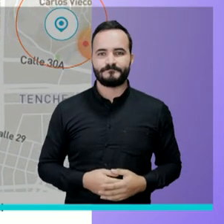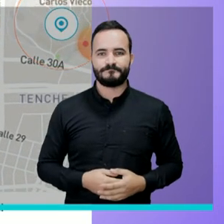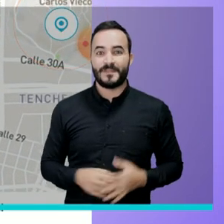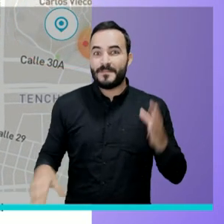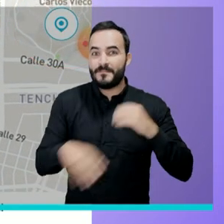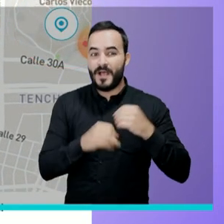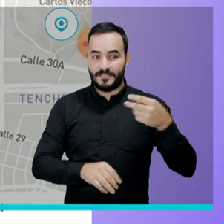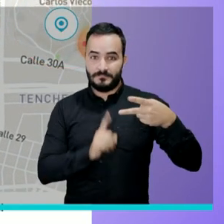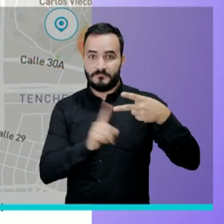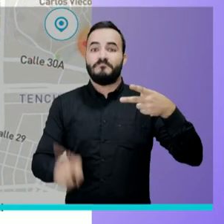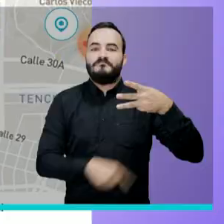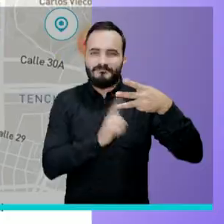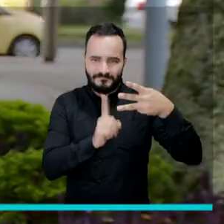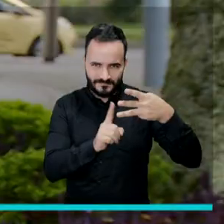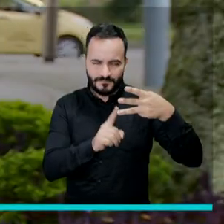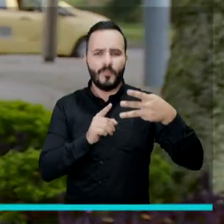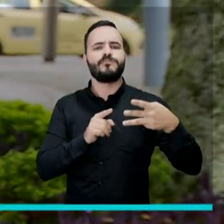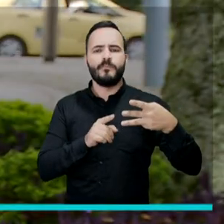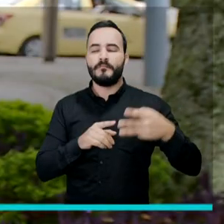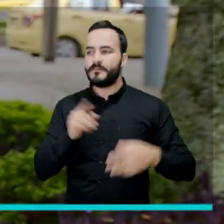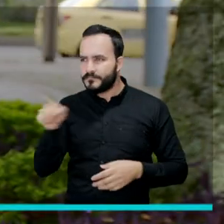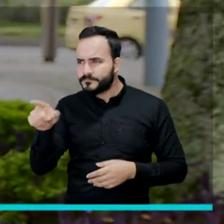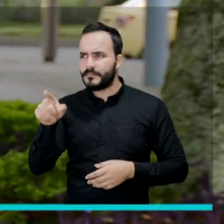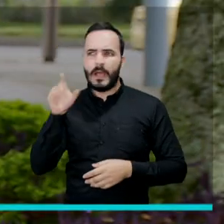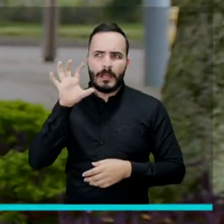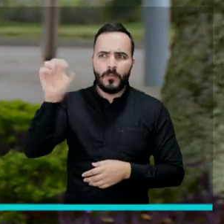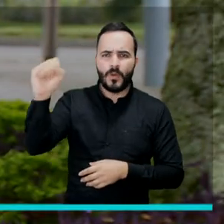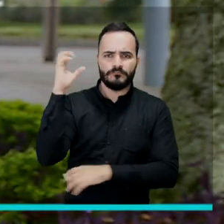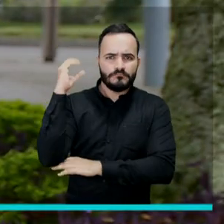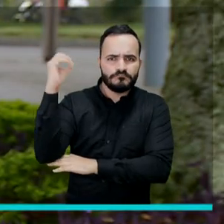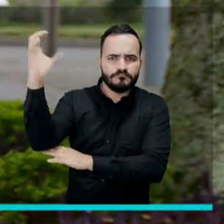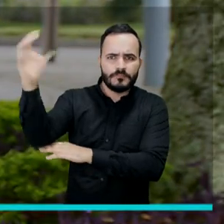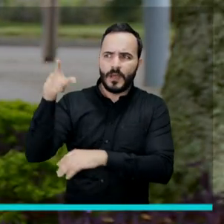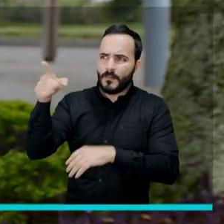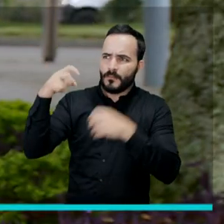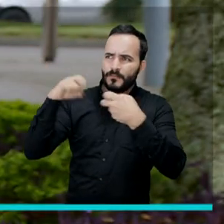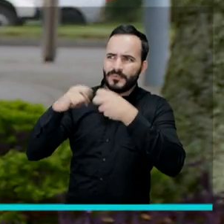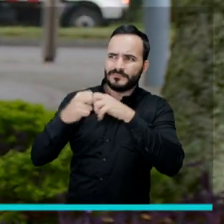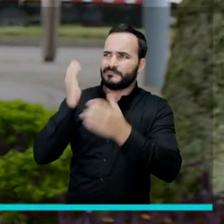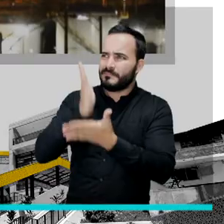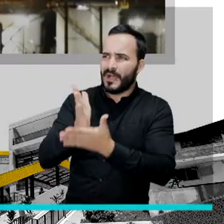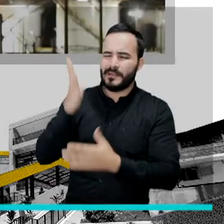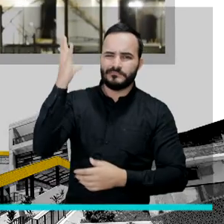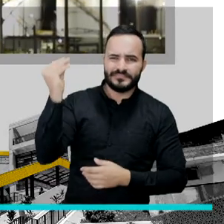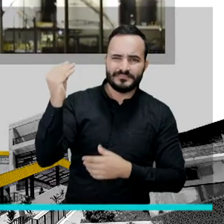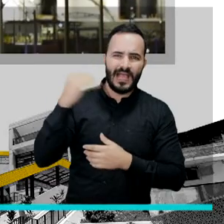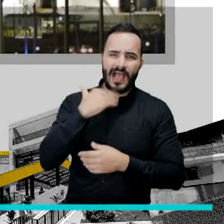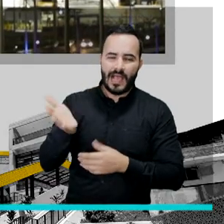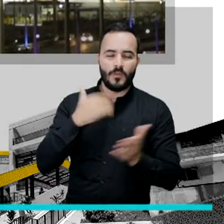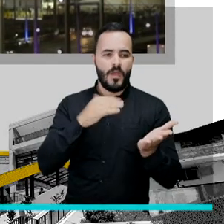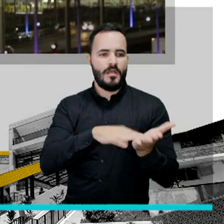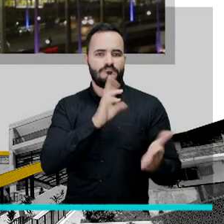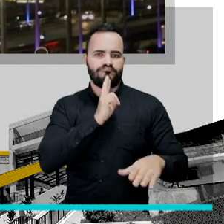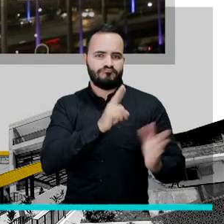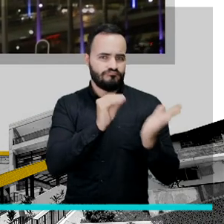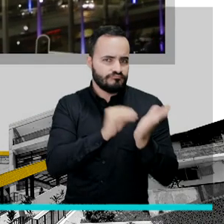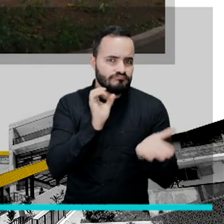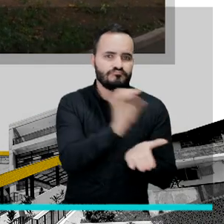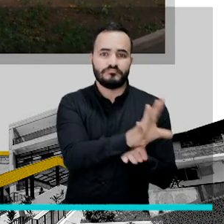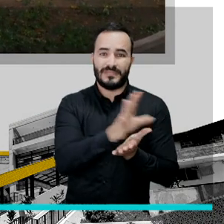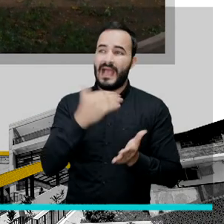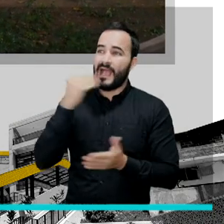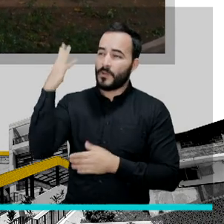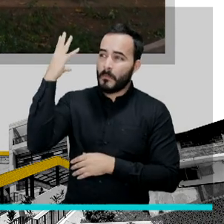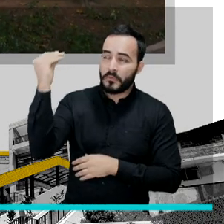Y el último servicio que tenemos es el reporte de problemas en el alumbrado público de la ciudad. Si las luminarias están